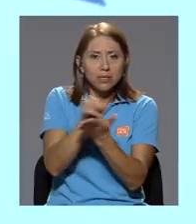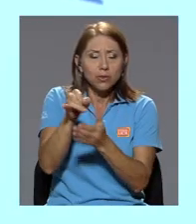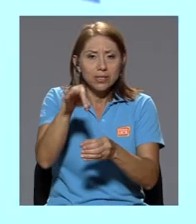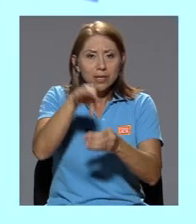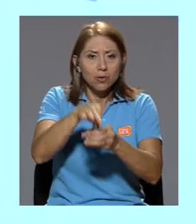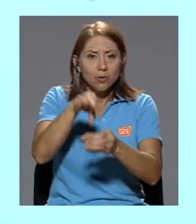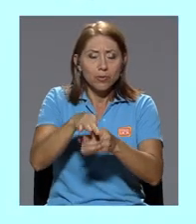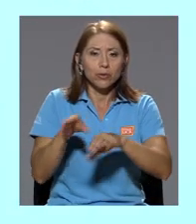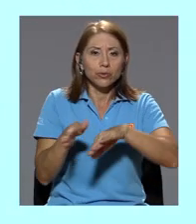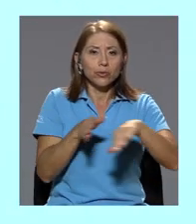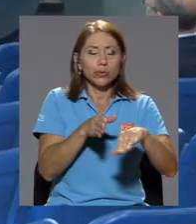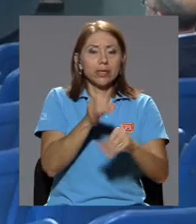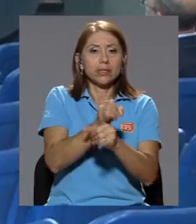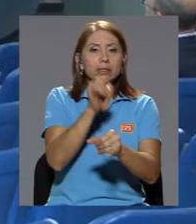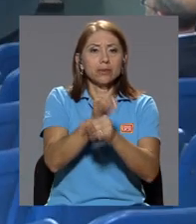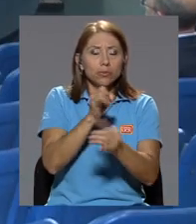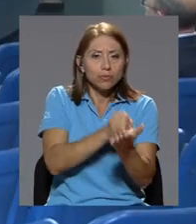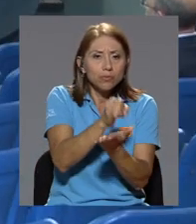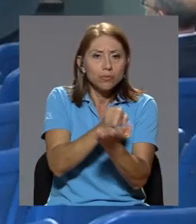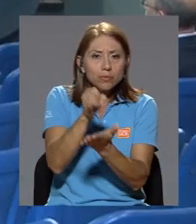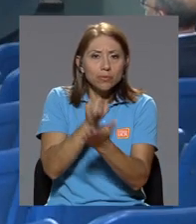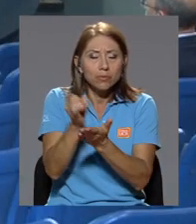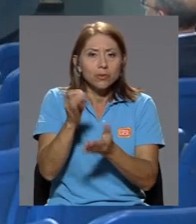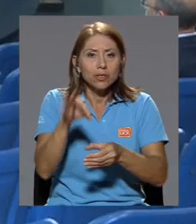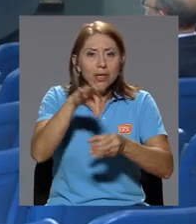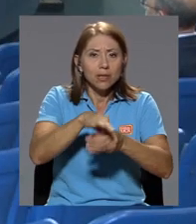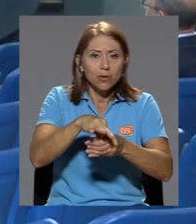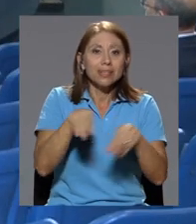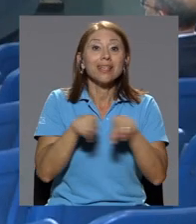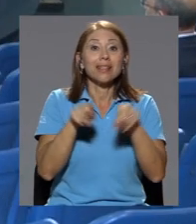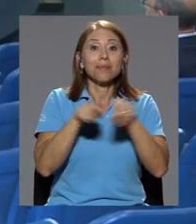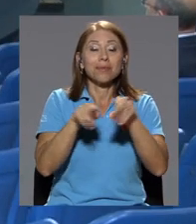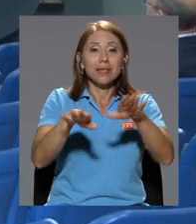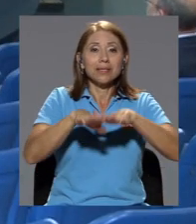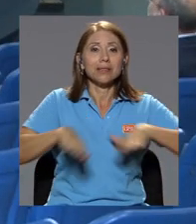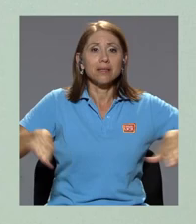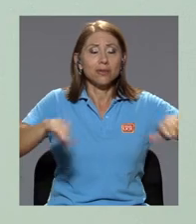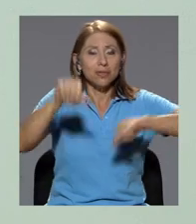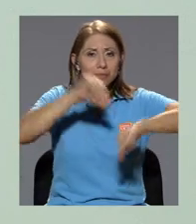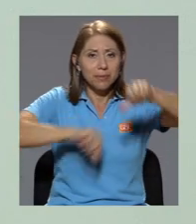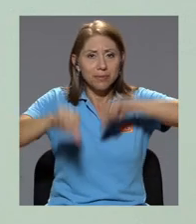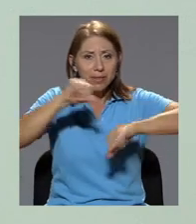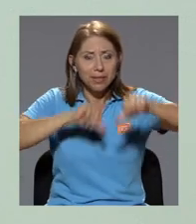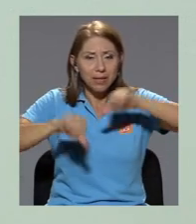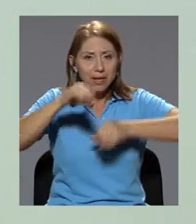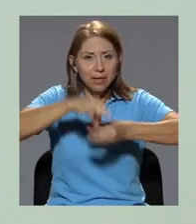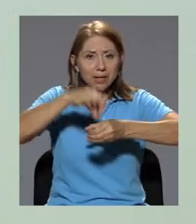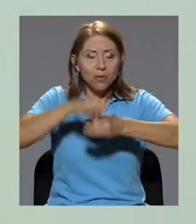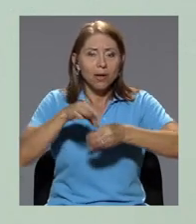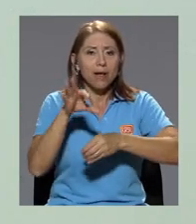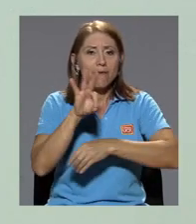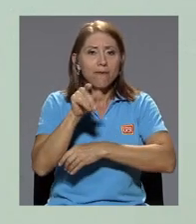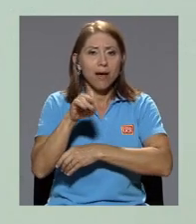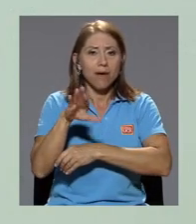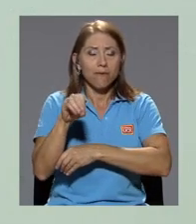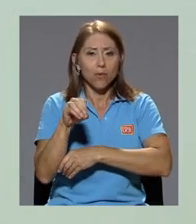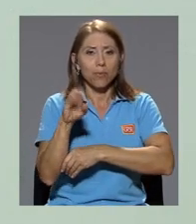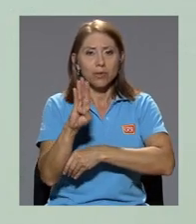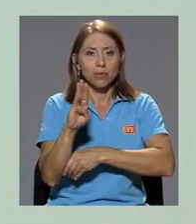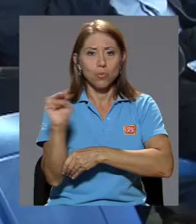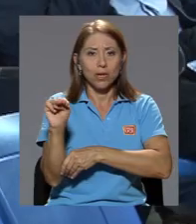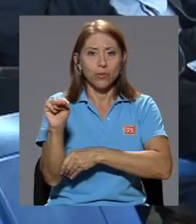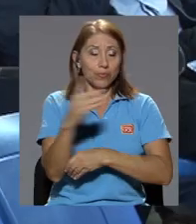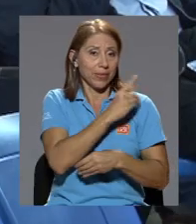el Instituto de Investigaciones Agrícolas y de la Estación Experimental Agrícola Fabio Rodríguez Moreno. El director del